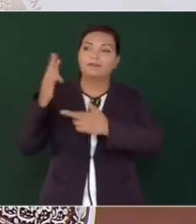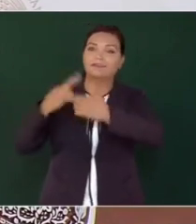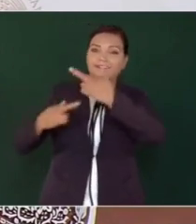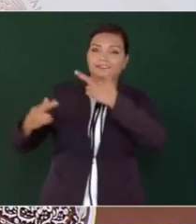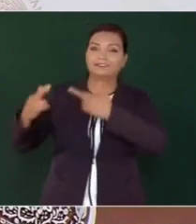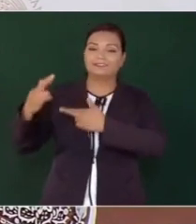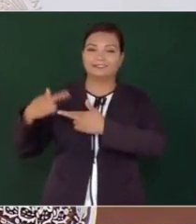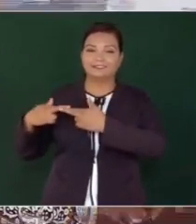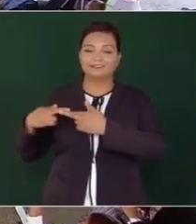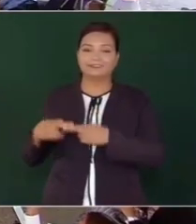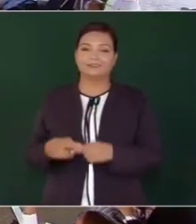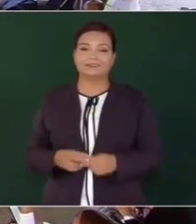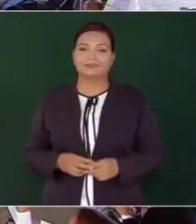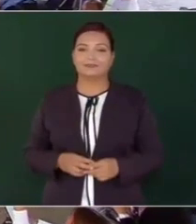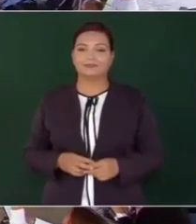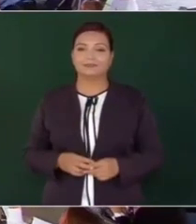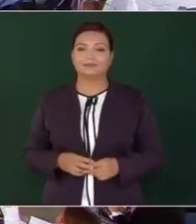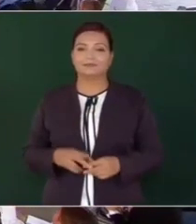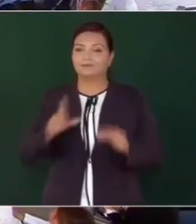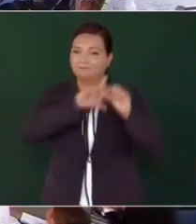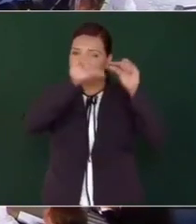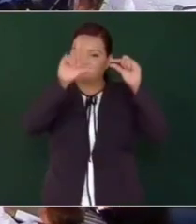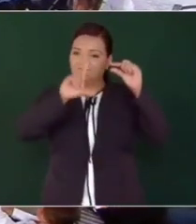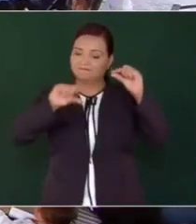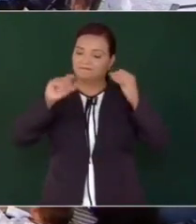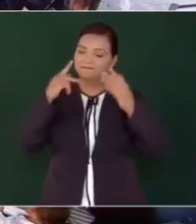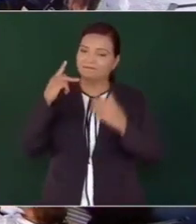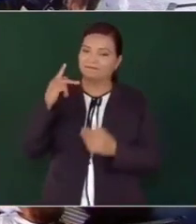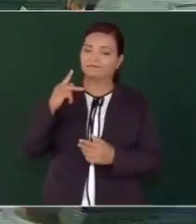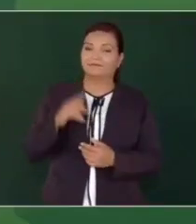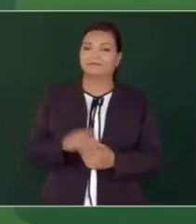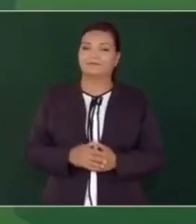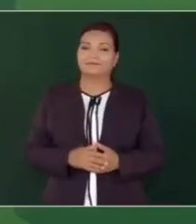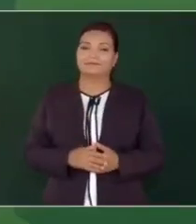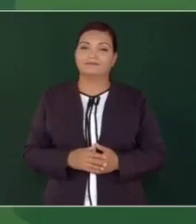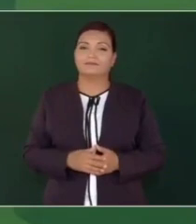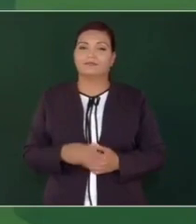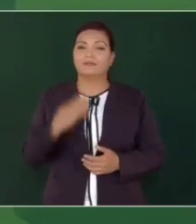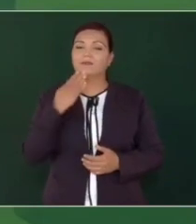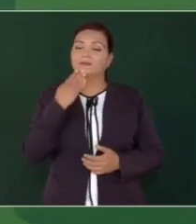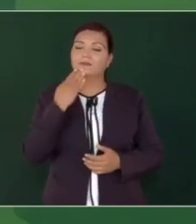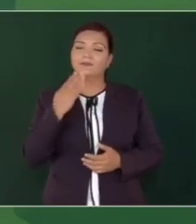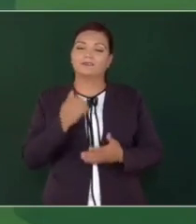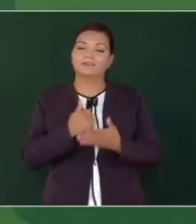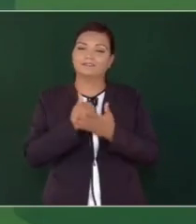a la Nación este bien.